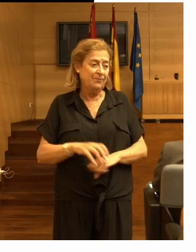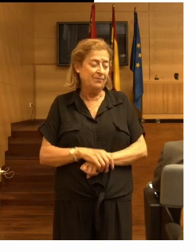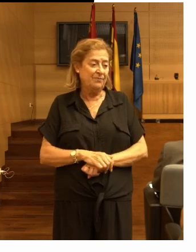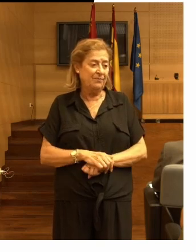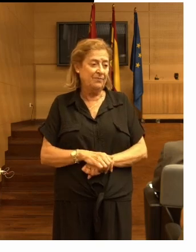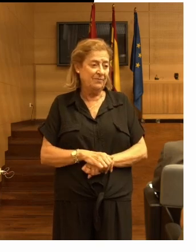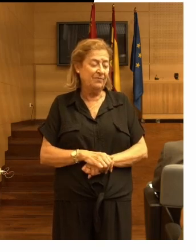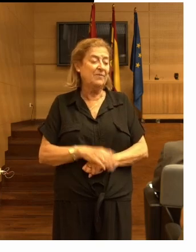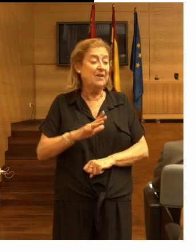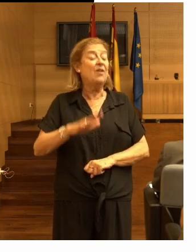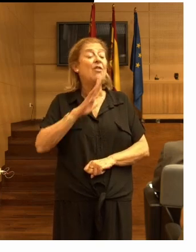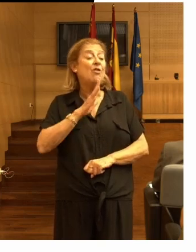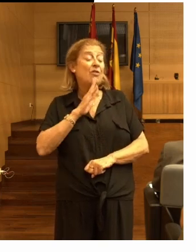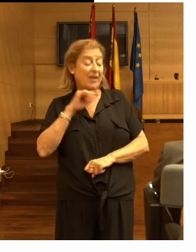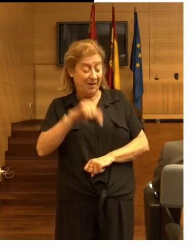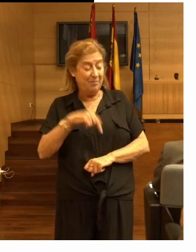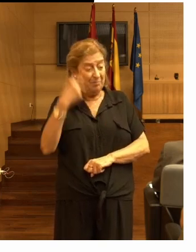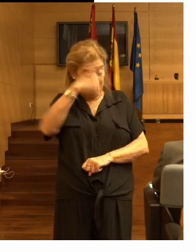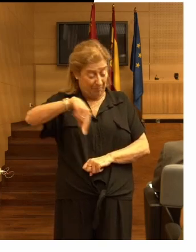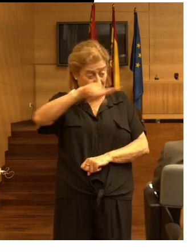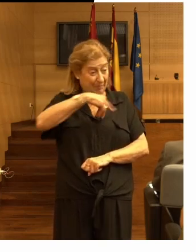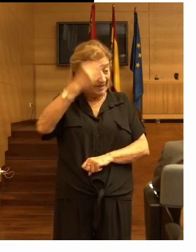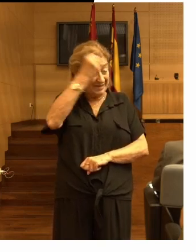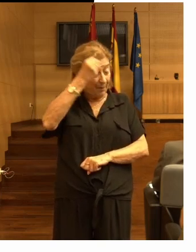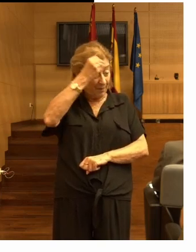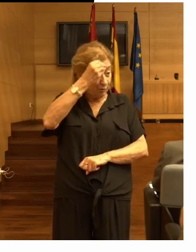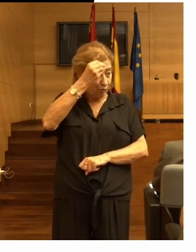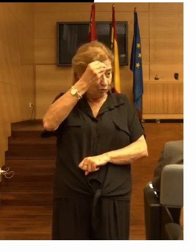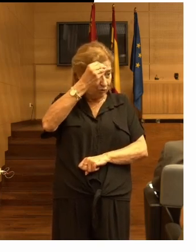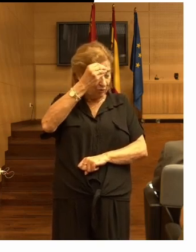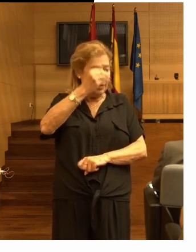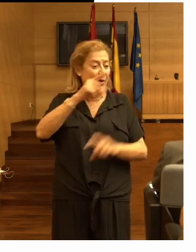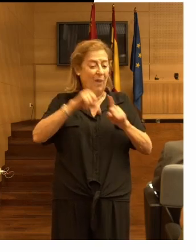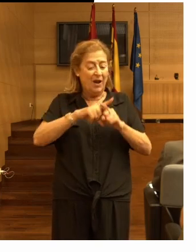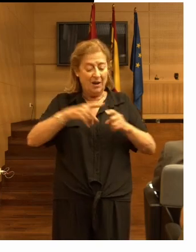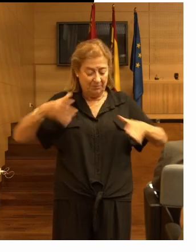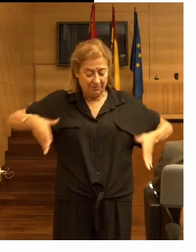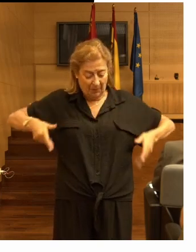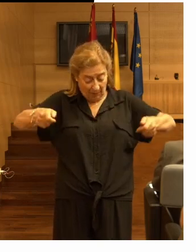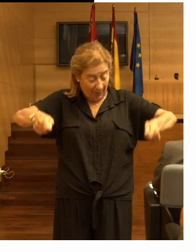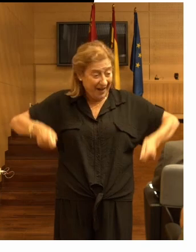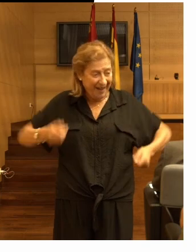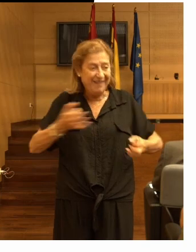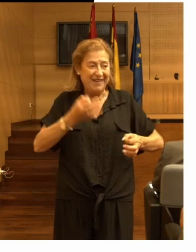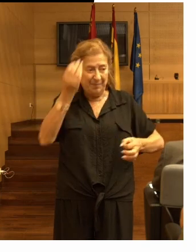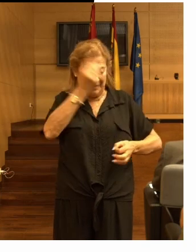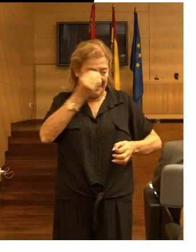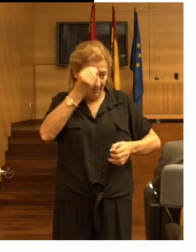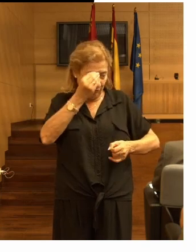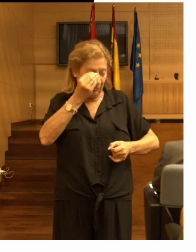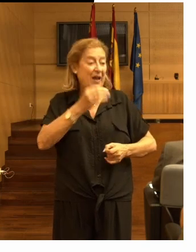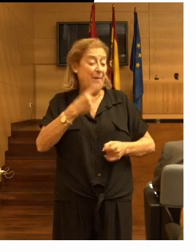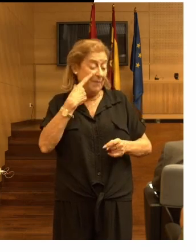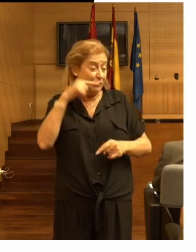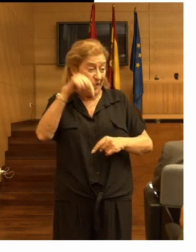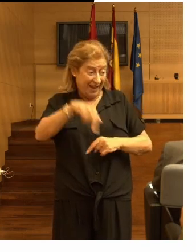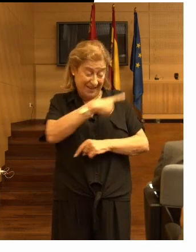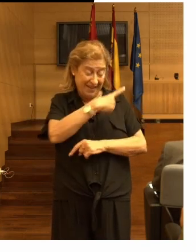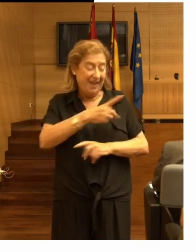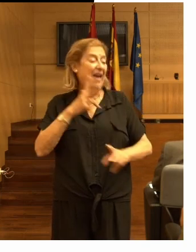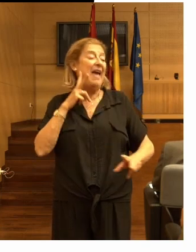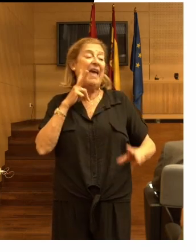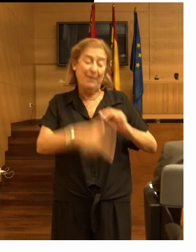en el que pensábamos que eran las contenciones como vemos aquí evitar